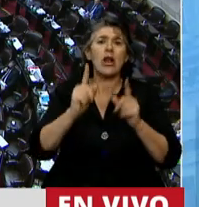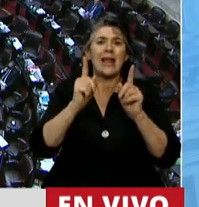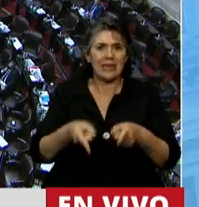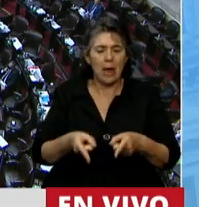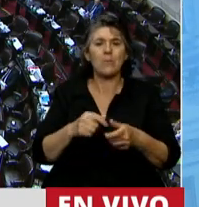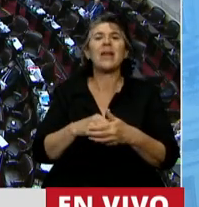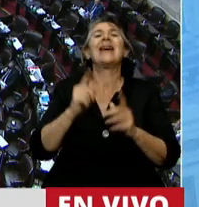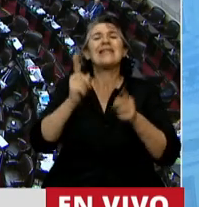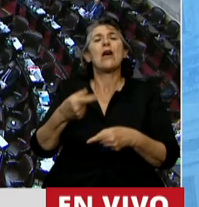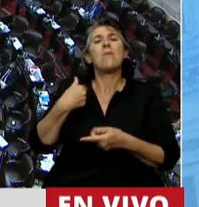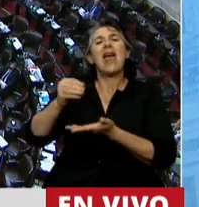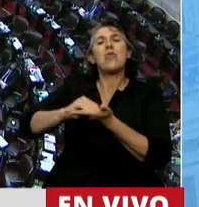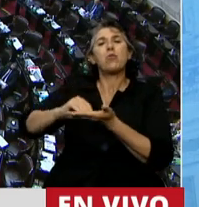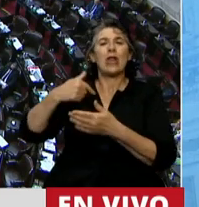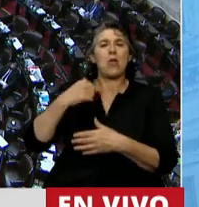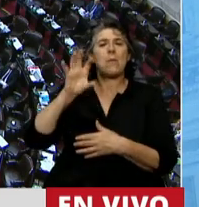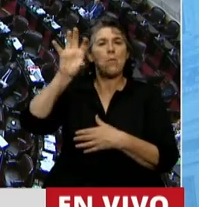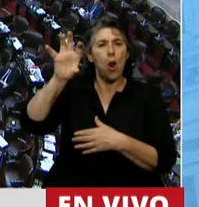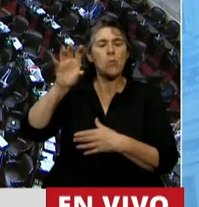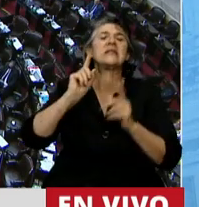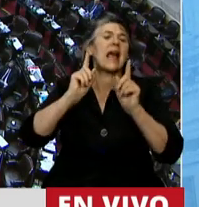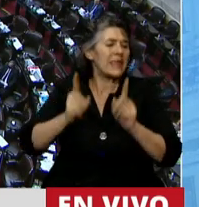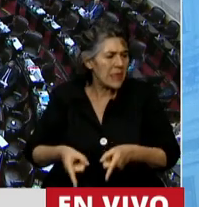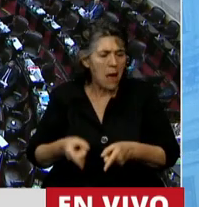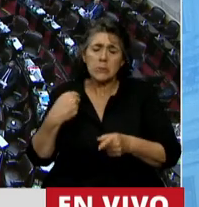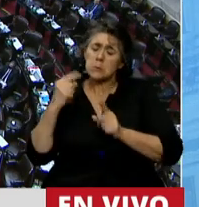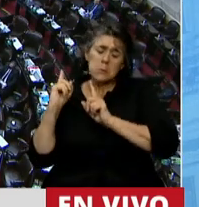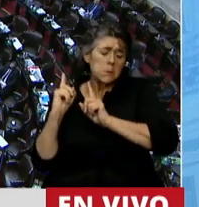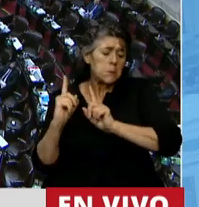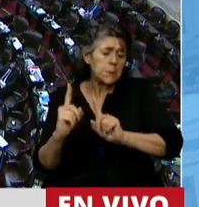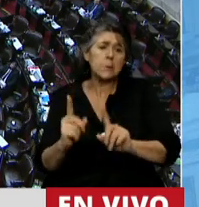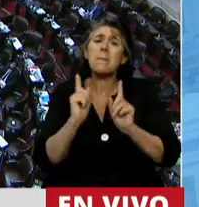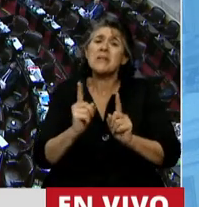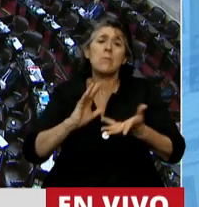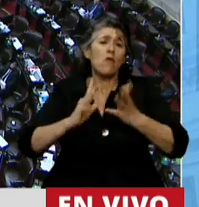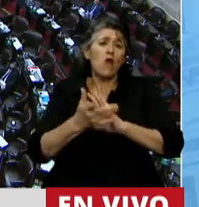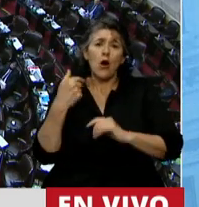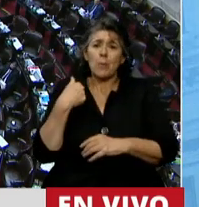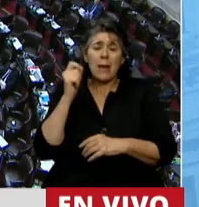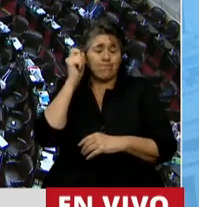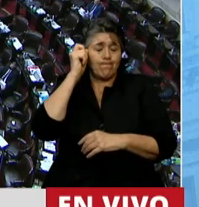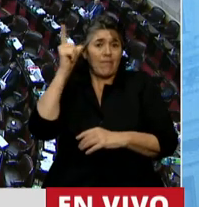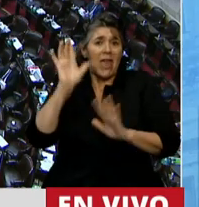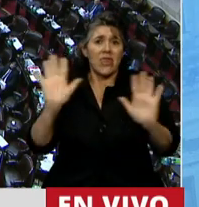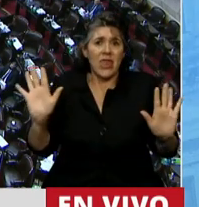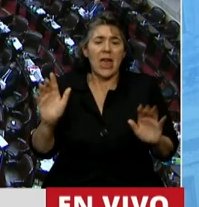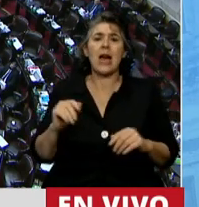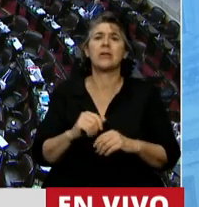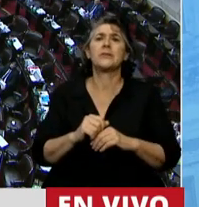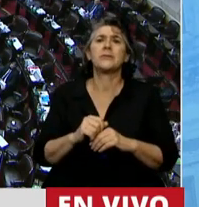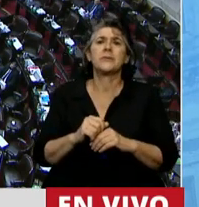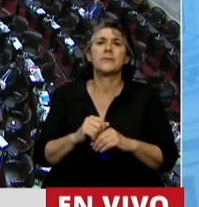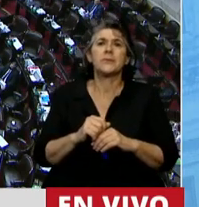en mis mandatos de diputada provincial. También la sostuve en las campañas en que he participado. Y aclaro que,